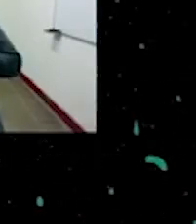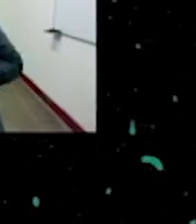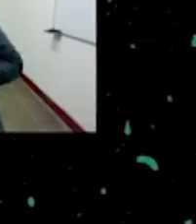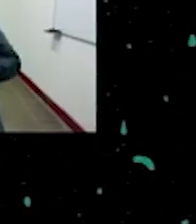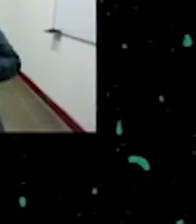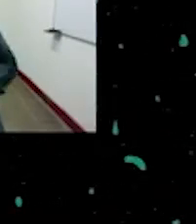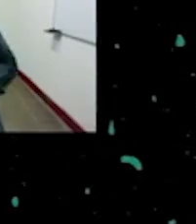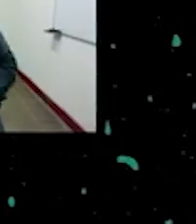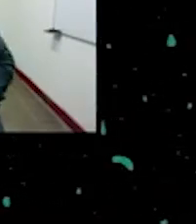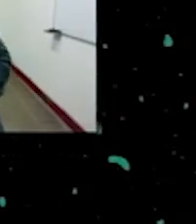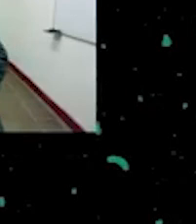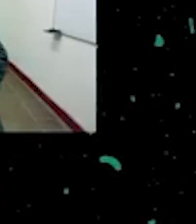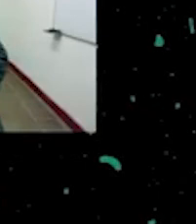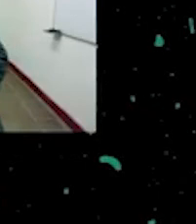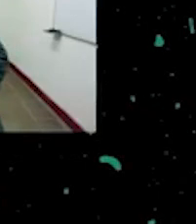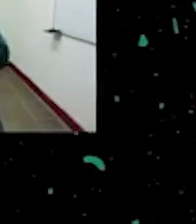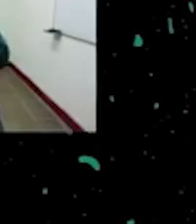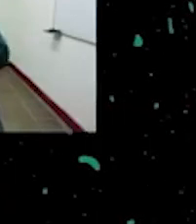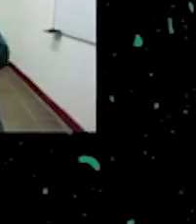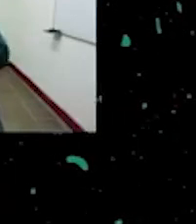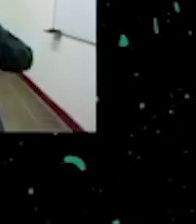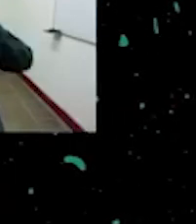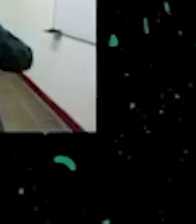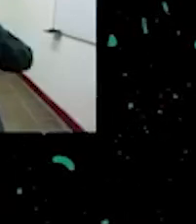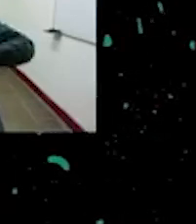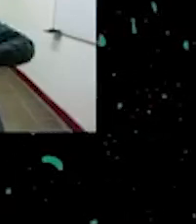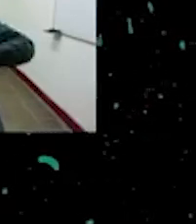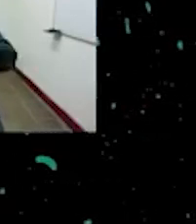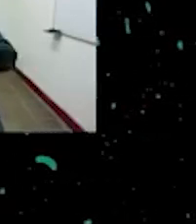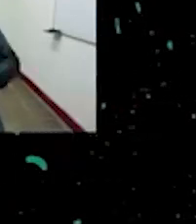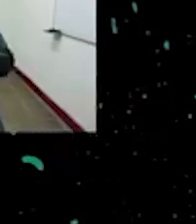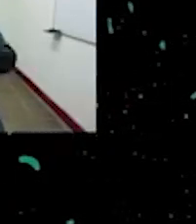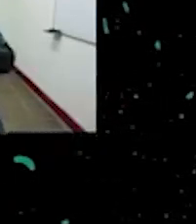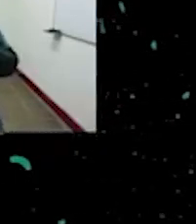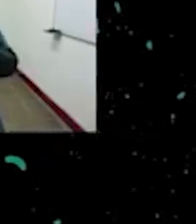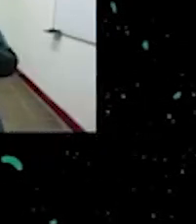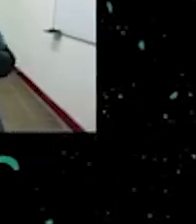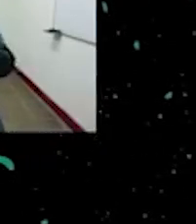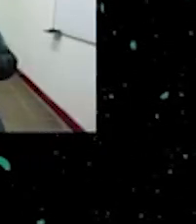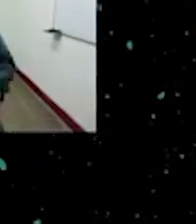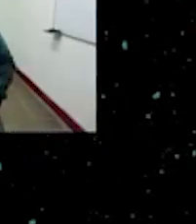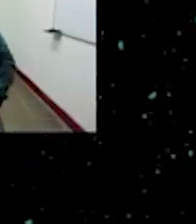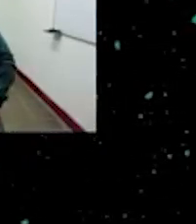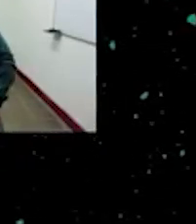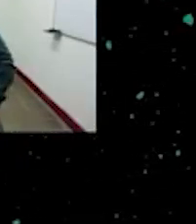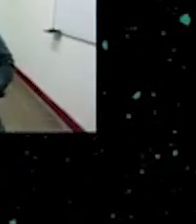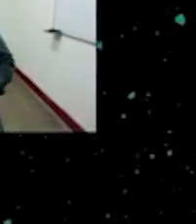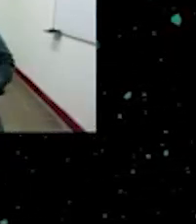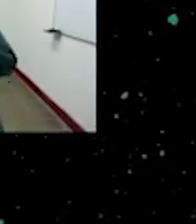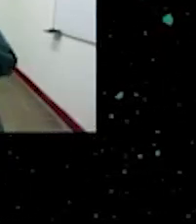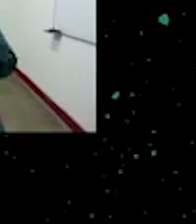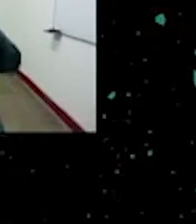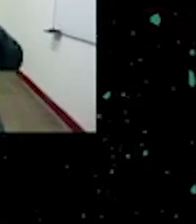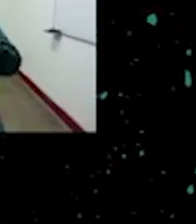una modernidad y que y que llegó a a las las Américas y que aún